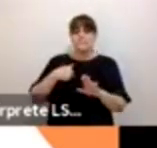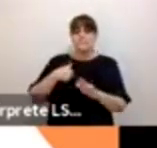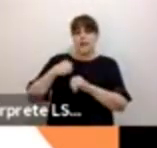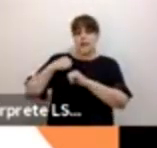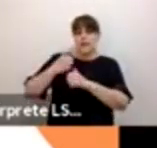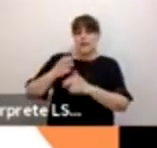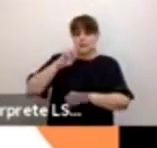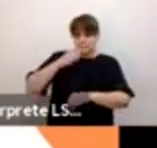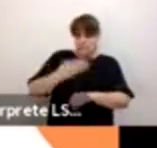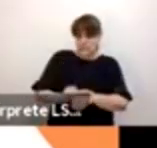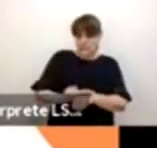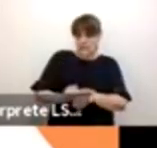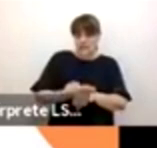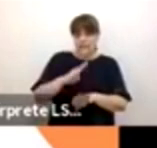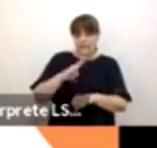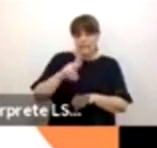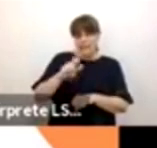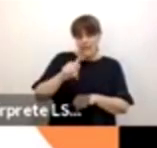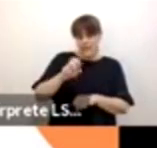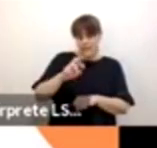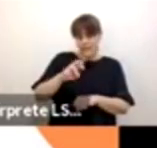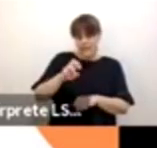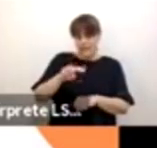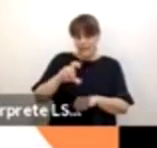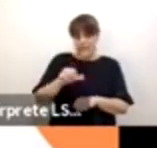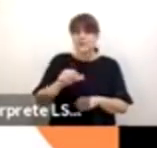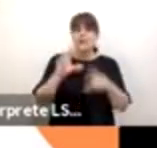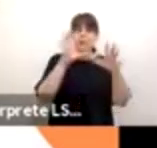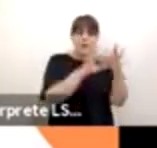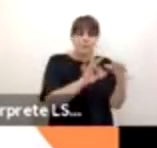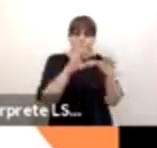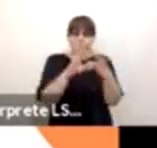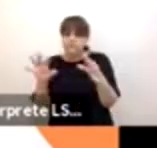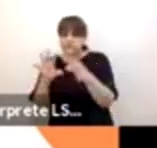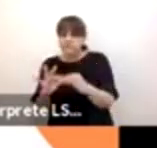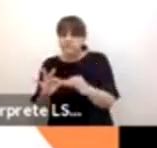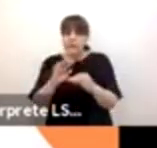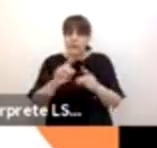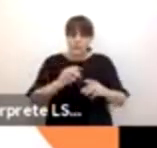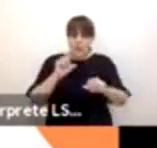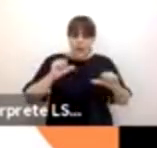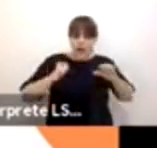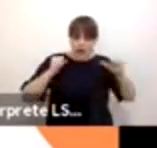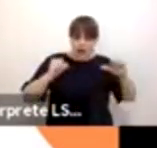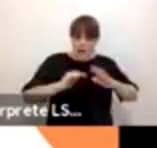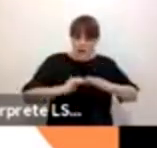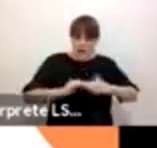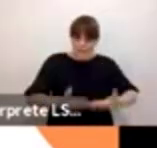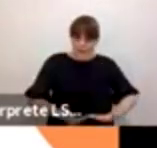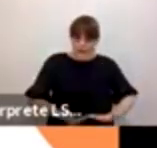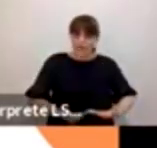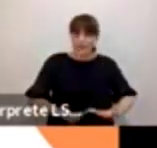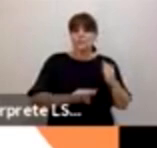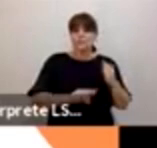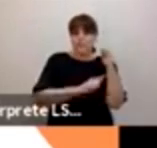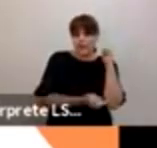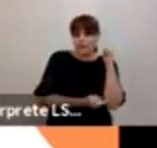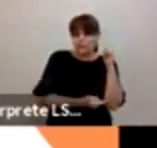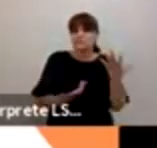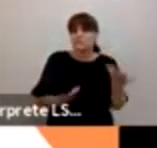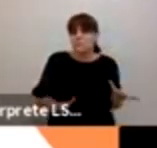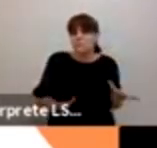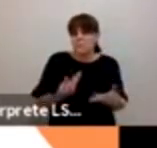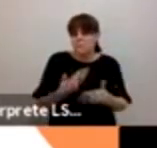hablando de algo muy concreto con ellas y ellos, que es el embarazo adolescente, las relaciones erótico-afectivas en las poblaciones